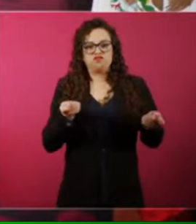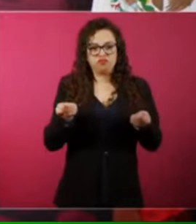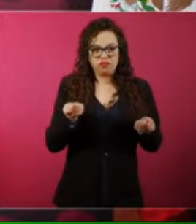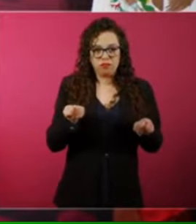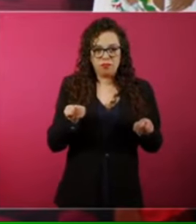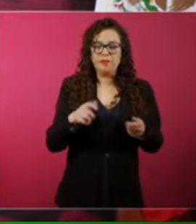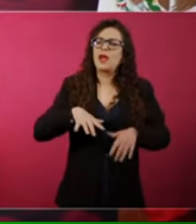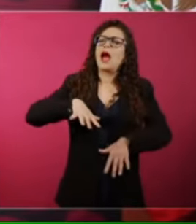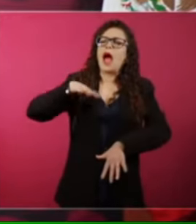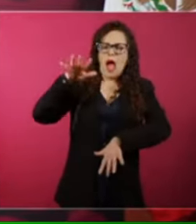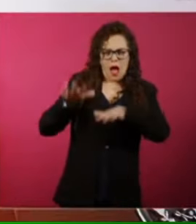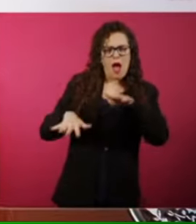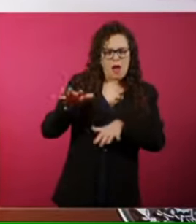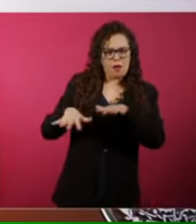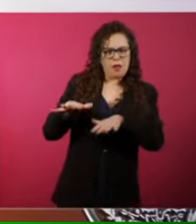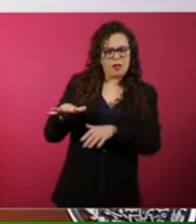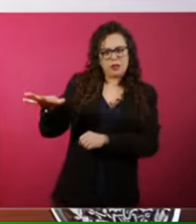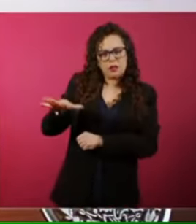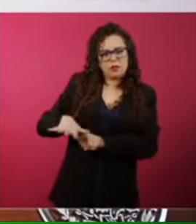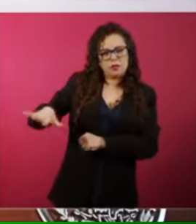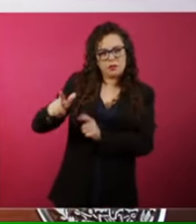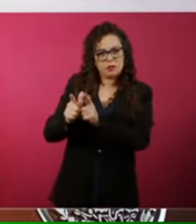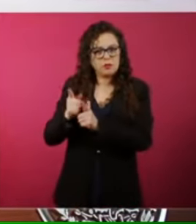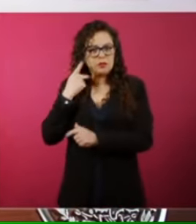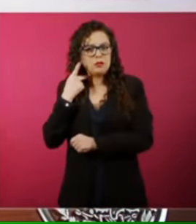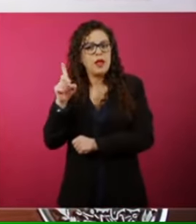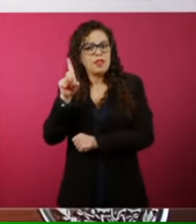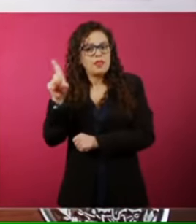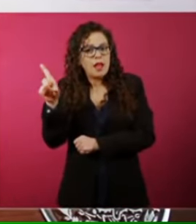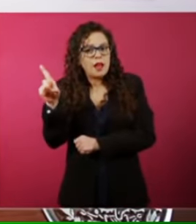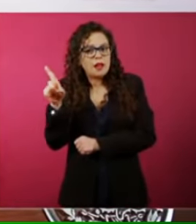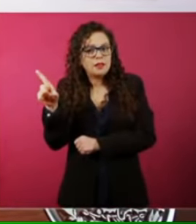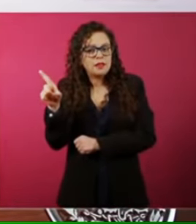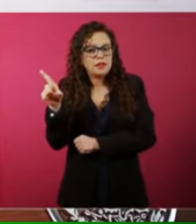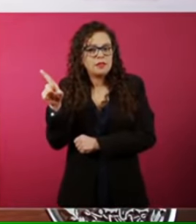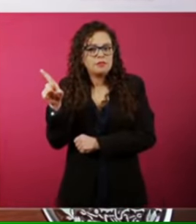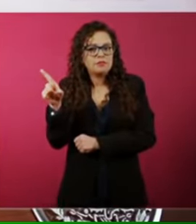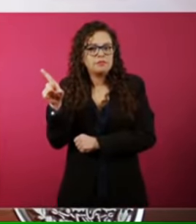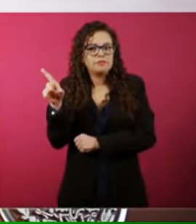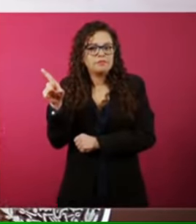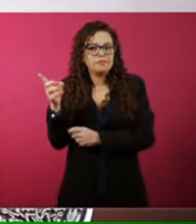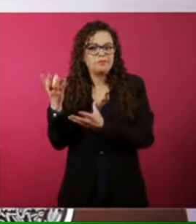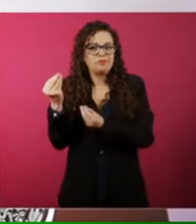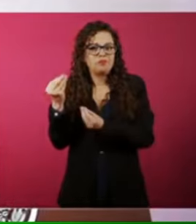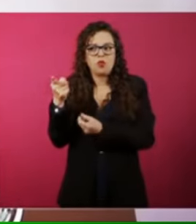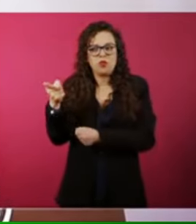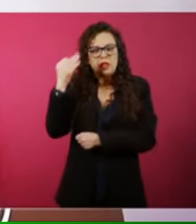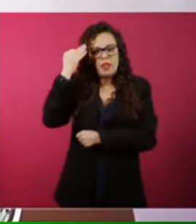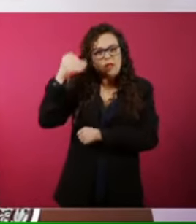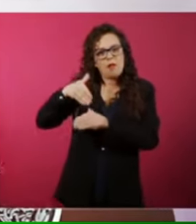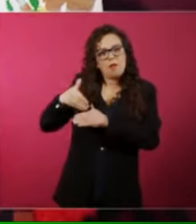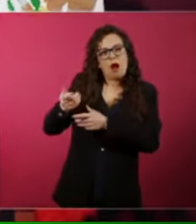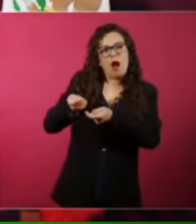derecha que tienen que ver con las debilidades fundamentalmente de